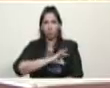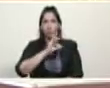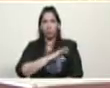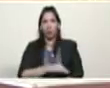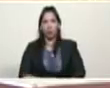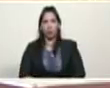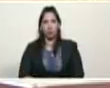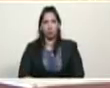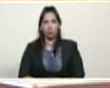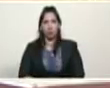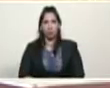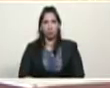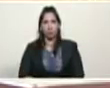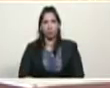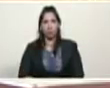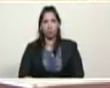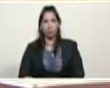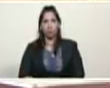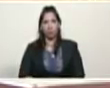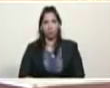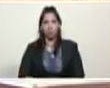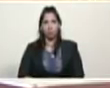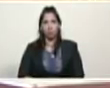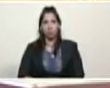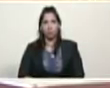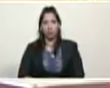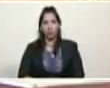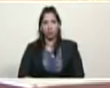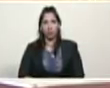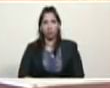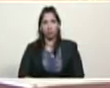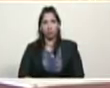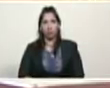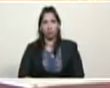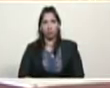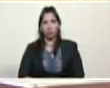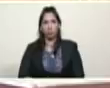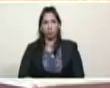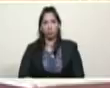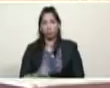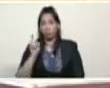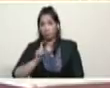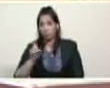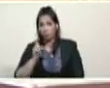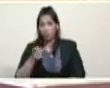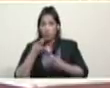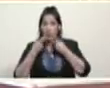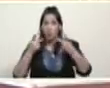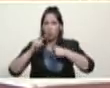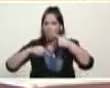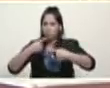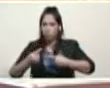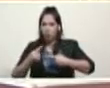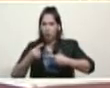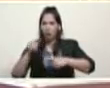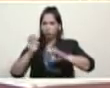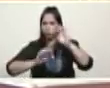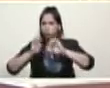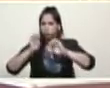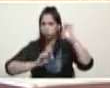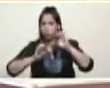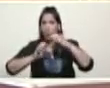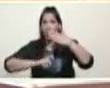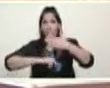Necesario, y he creído necesario, luego de estudiar el plan